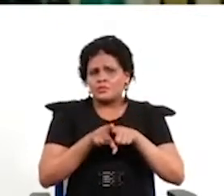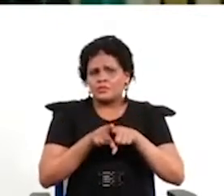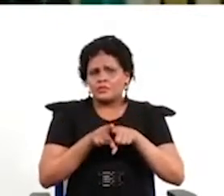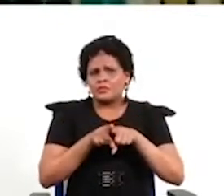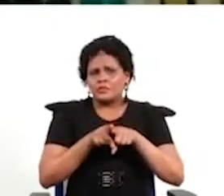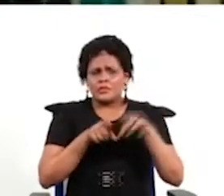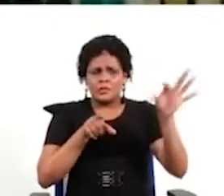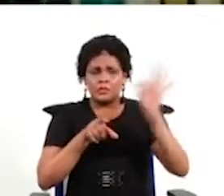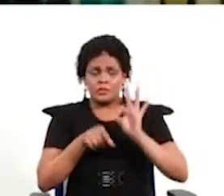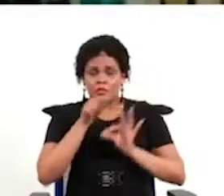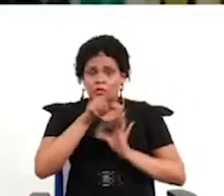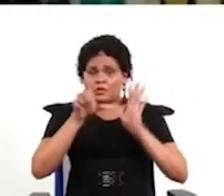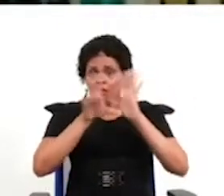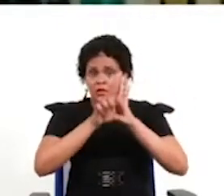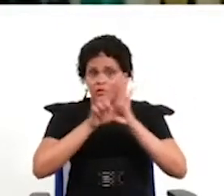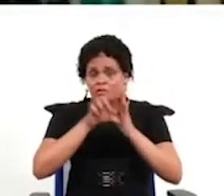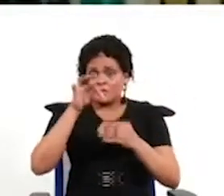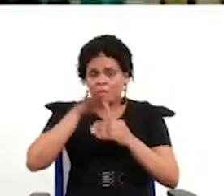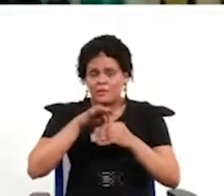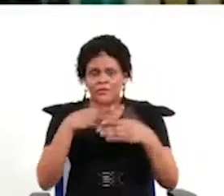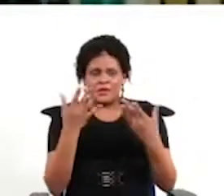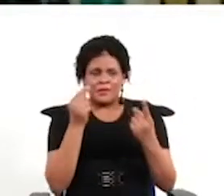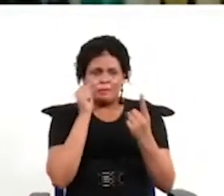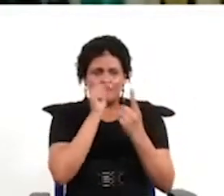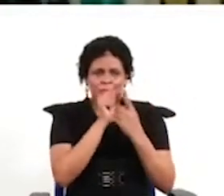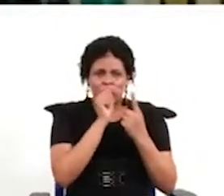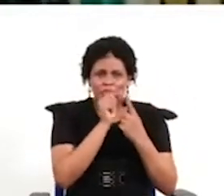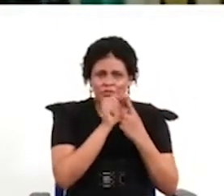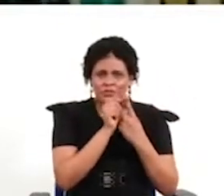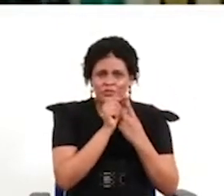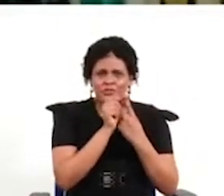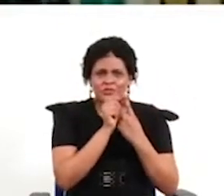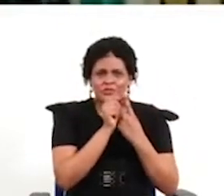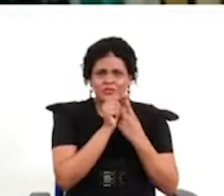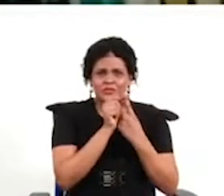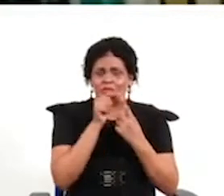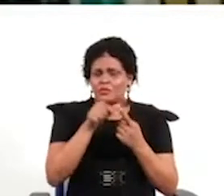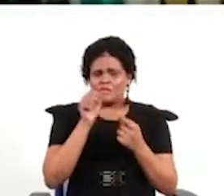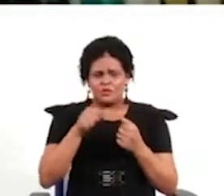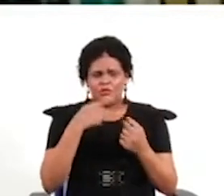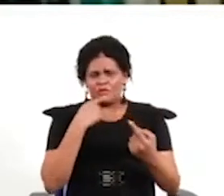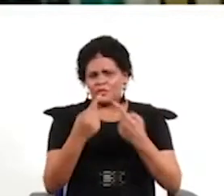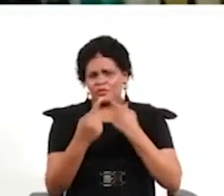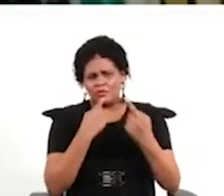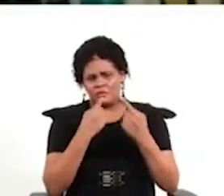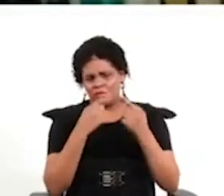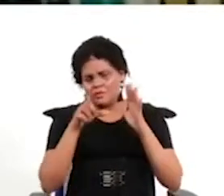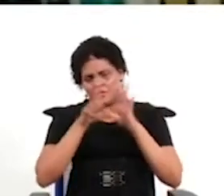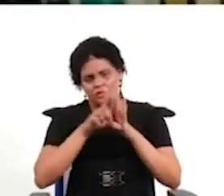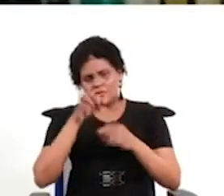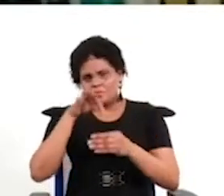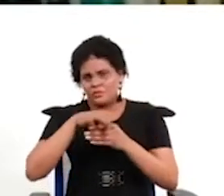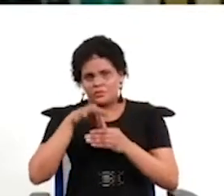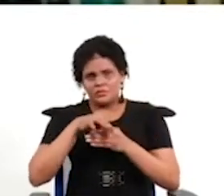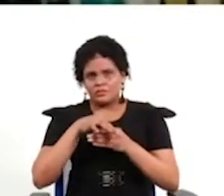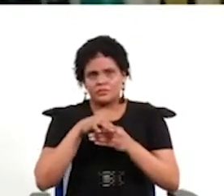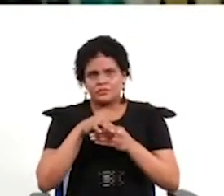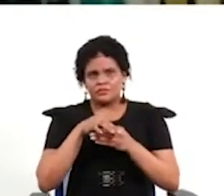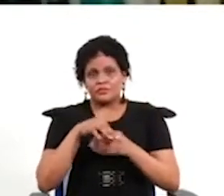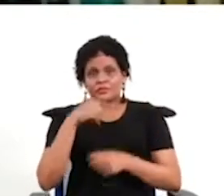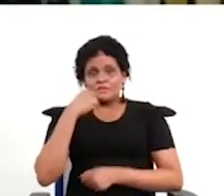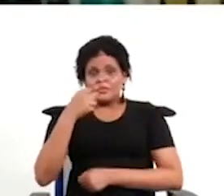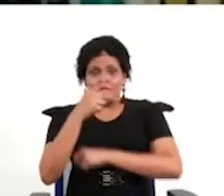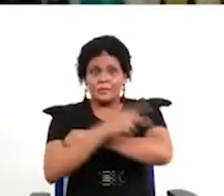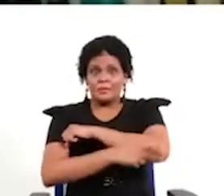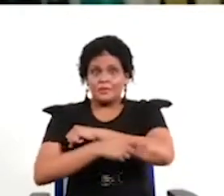ley electoral, el punto es en qué fase estamos de la discusión de la ley electoral. Cuando en un país el